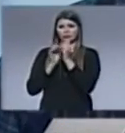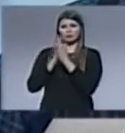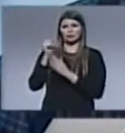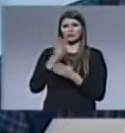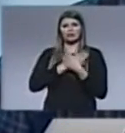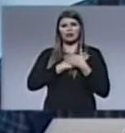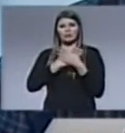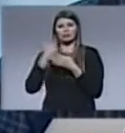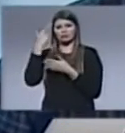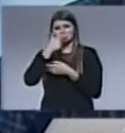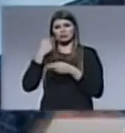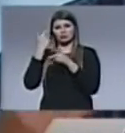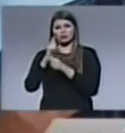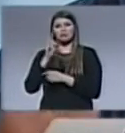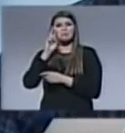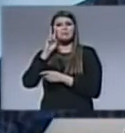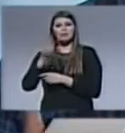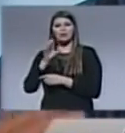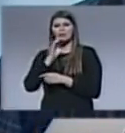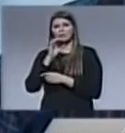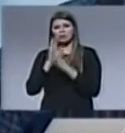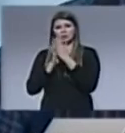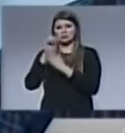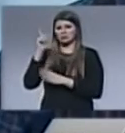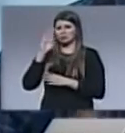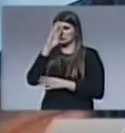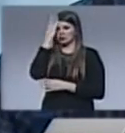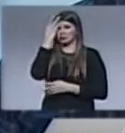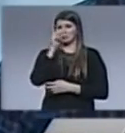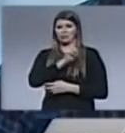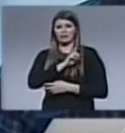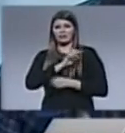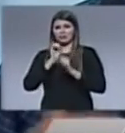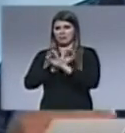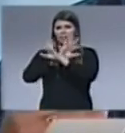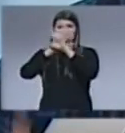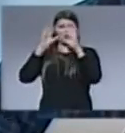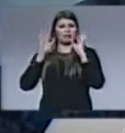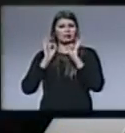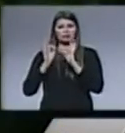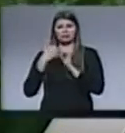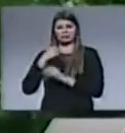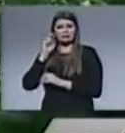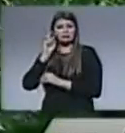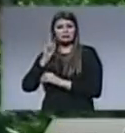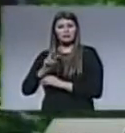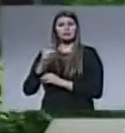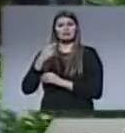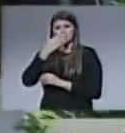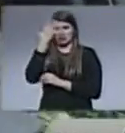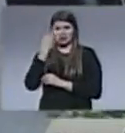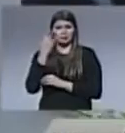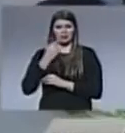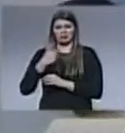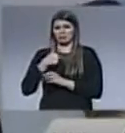presencia de Él, ver todo lo que Él hace, lo que Él hizo en mi vida, con los milagros, con todo lo que he visto, realmente no